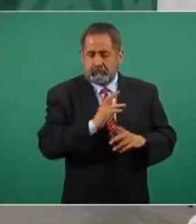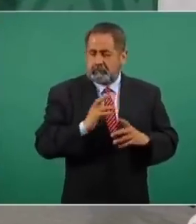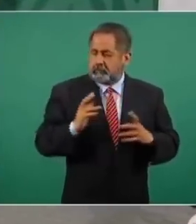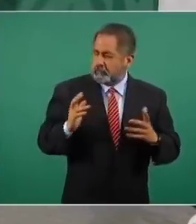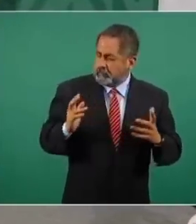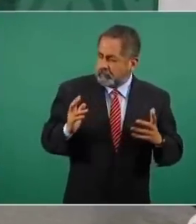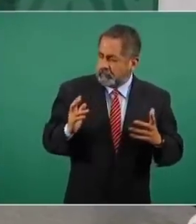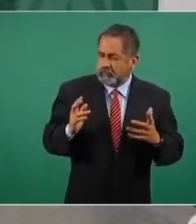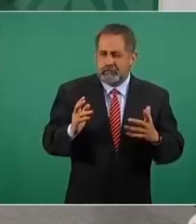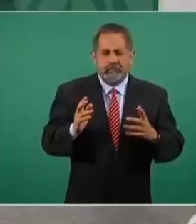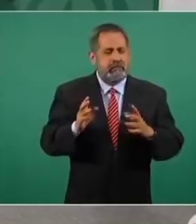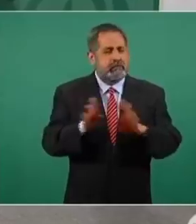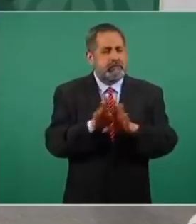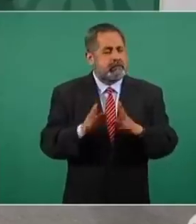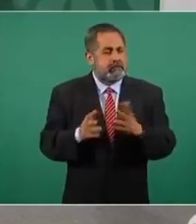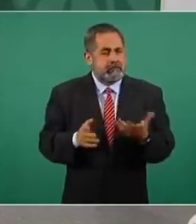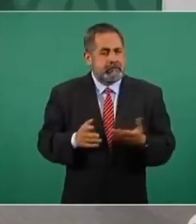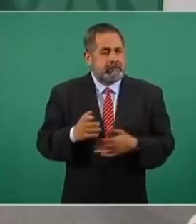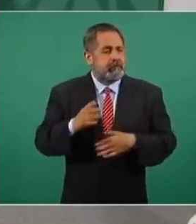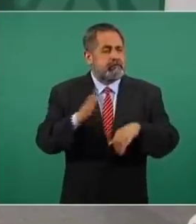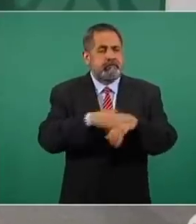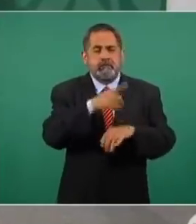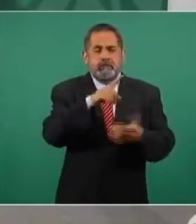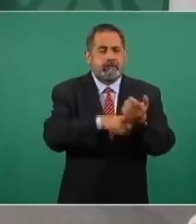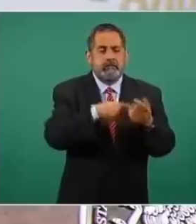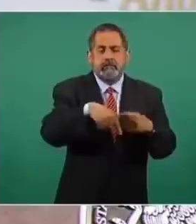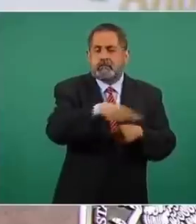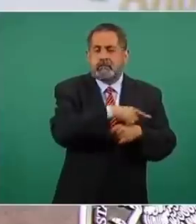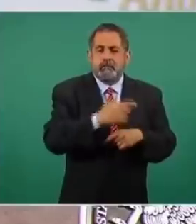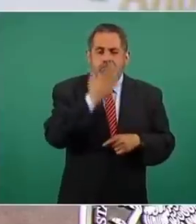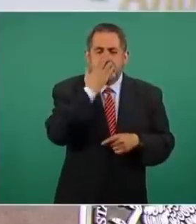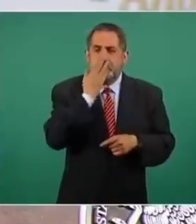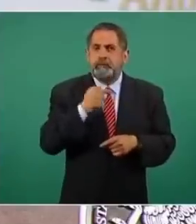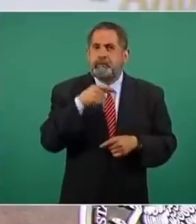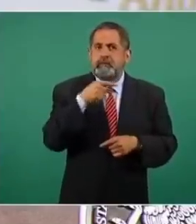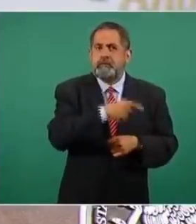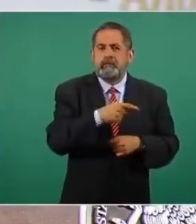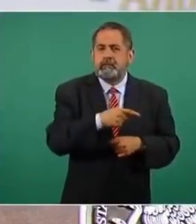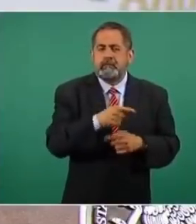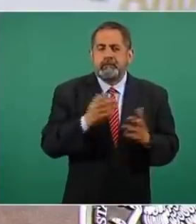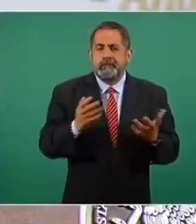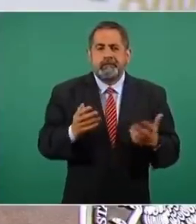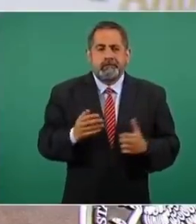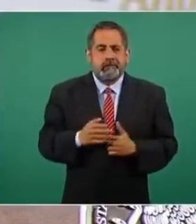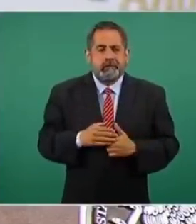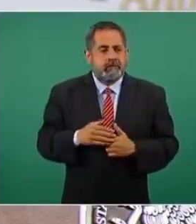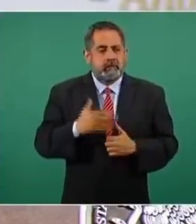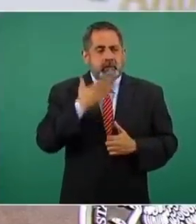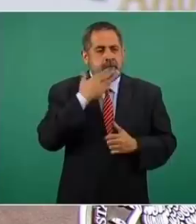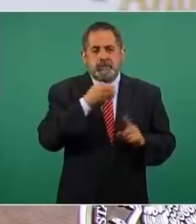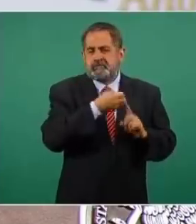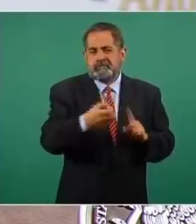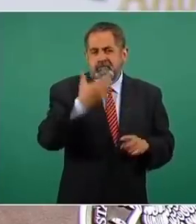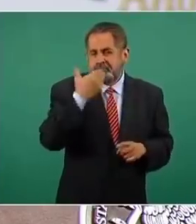porque no actuaba este bien